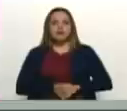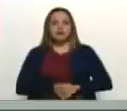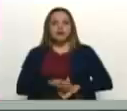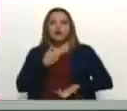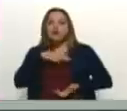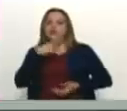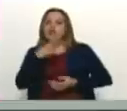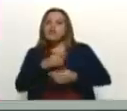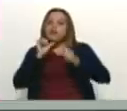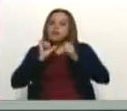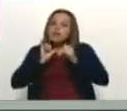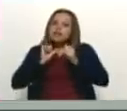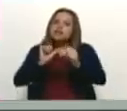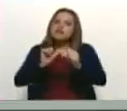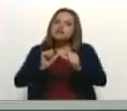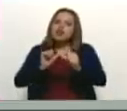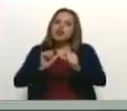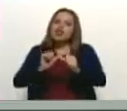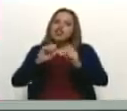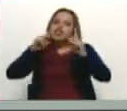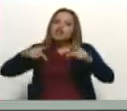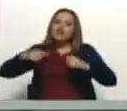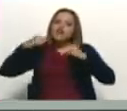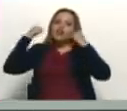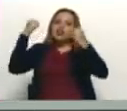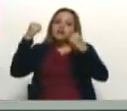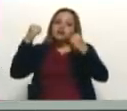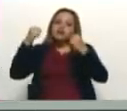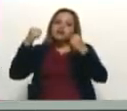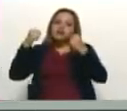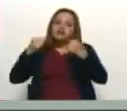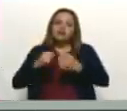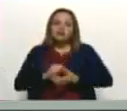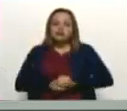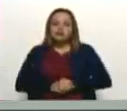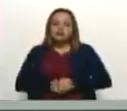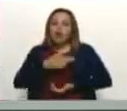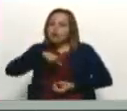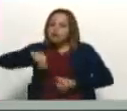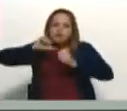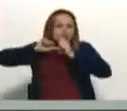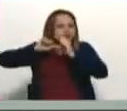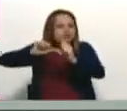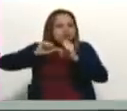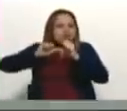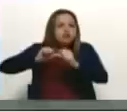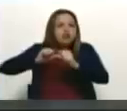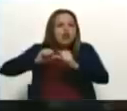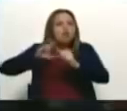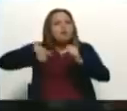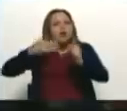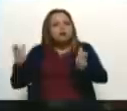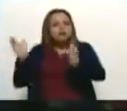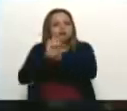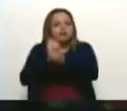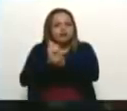Perseveraremos. Triunfaremos. Venceremos. Lucharemos. Y lo lograremos.